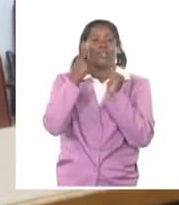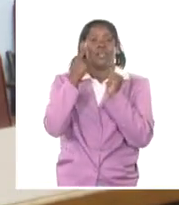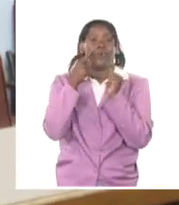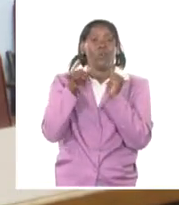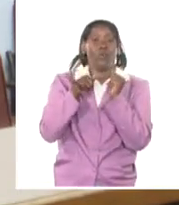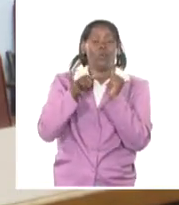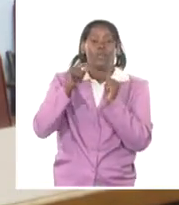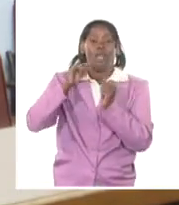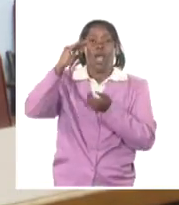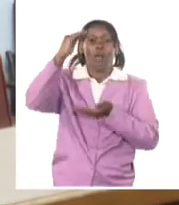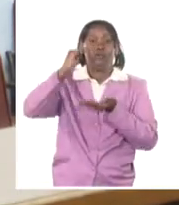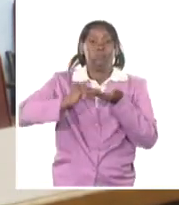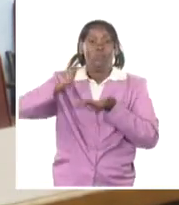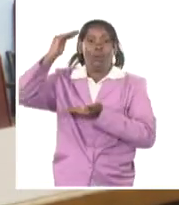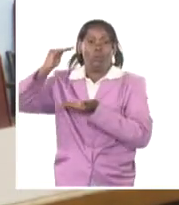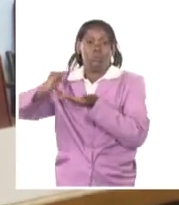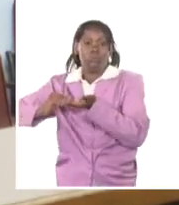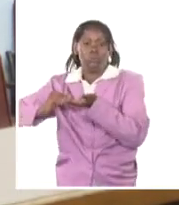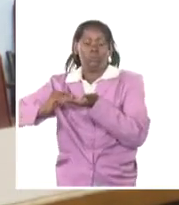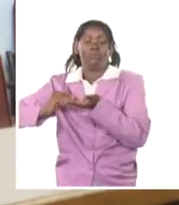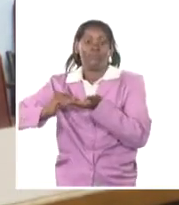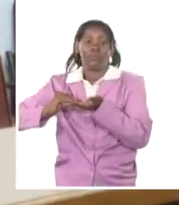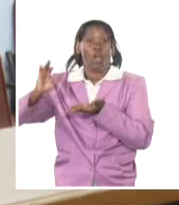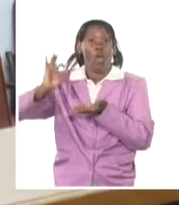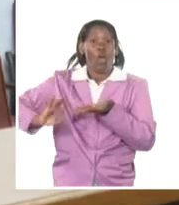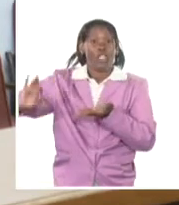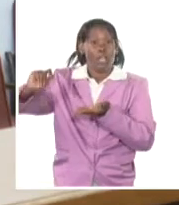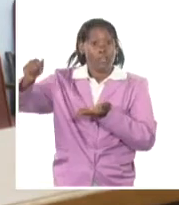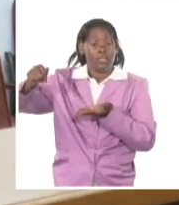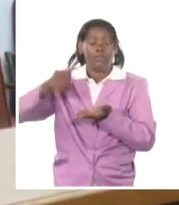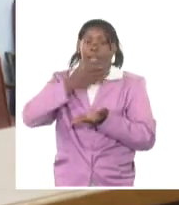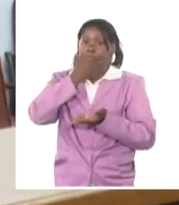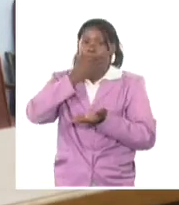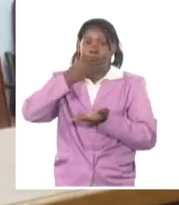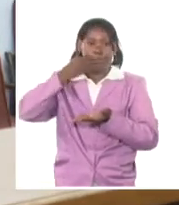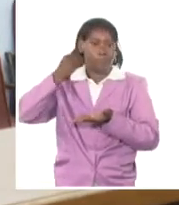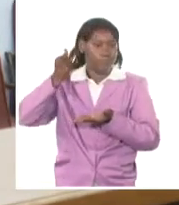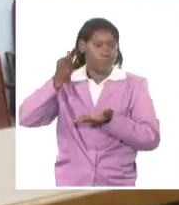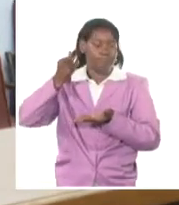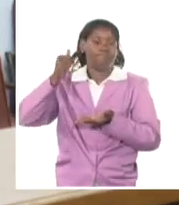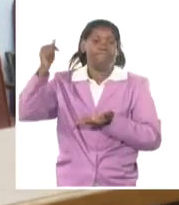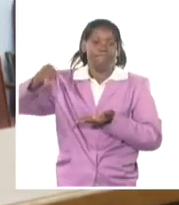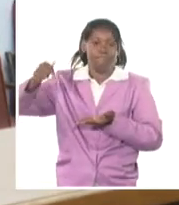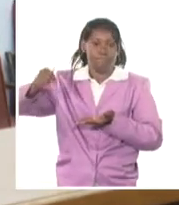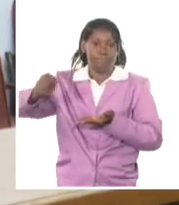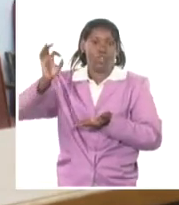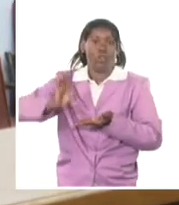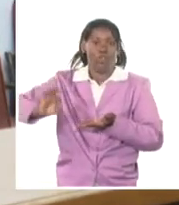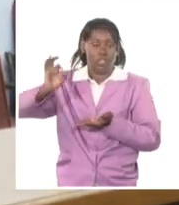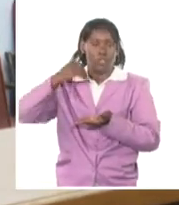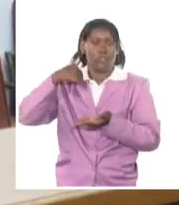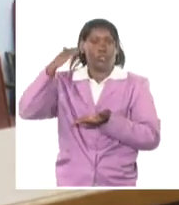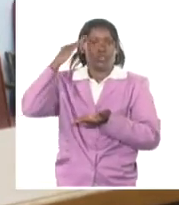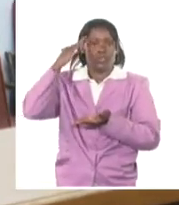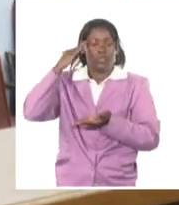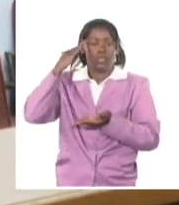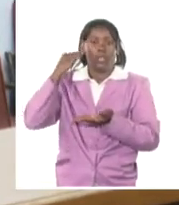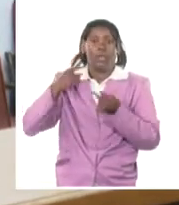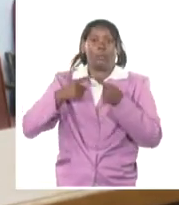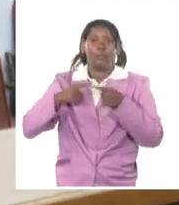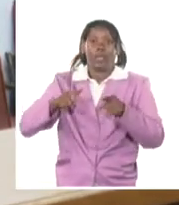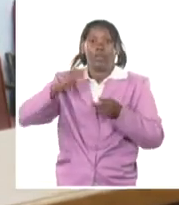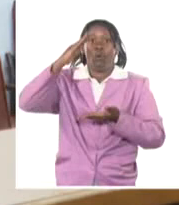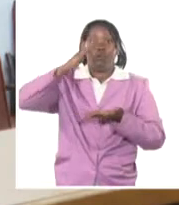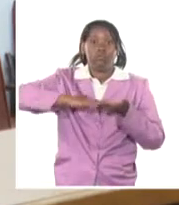provincias como la región oriental que ya se agotó el combustible. Cuando decimos que se agotó el combustible, estamos hablando del combustible en las